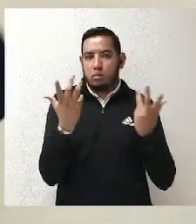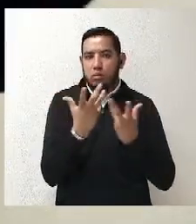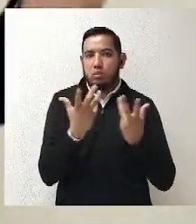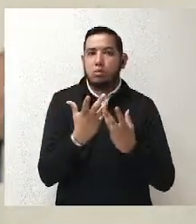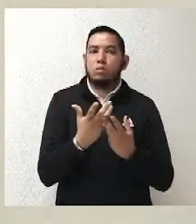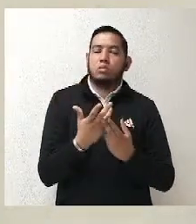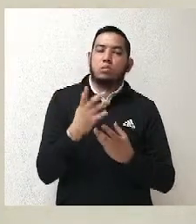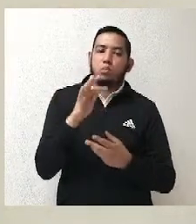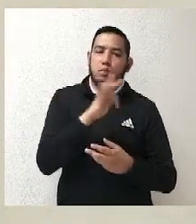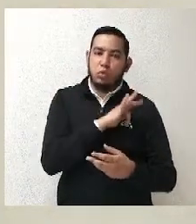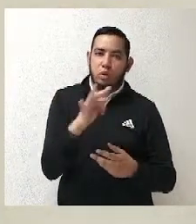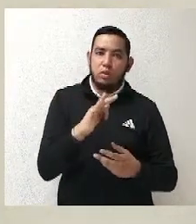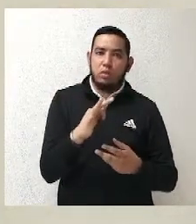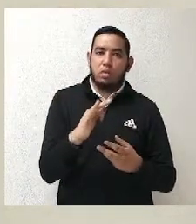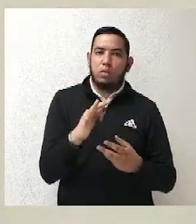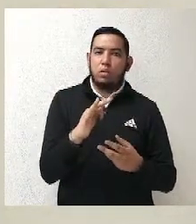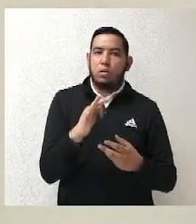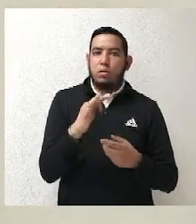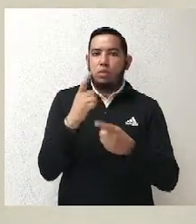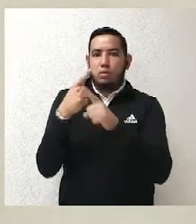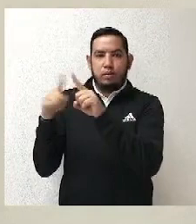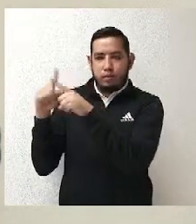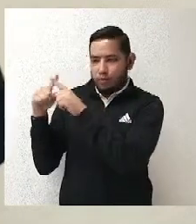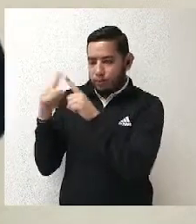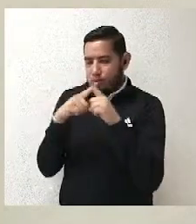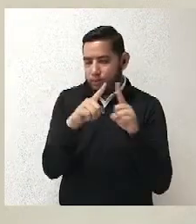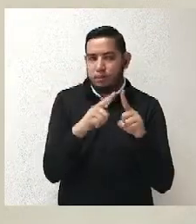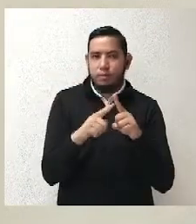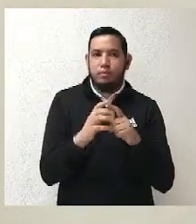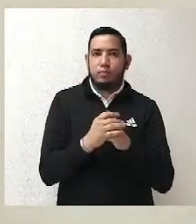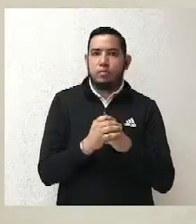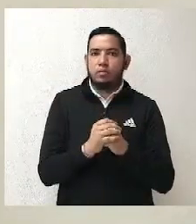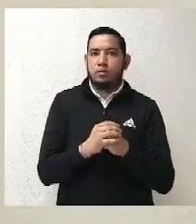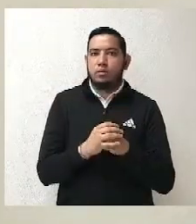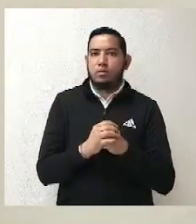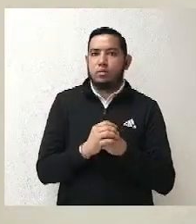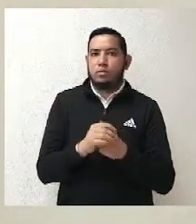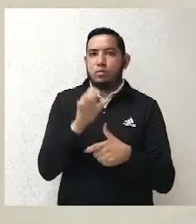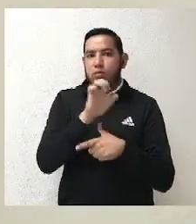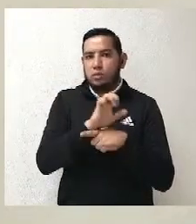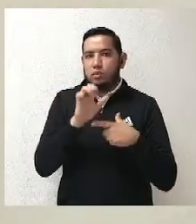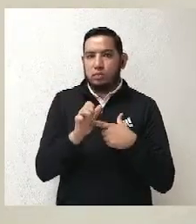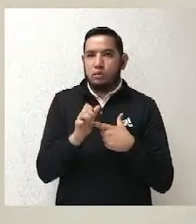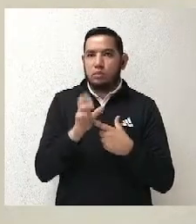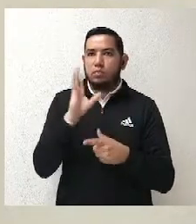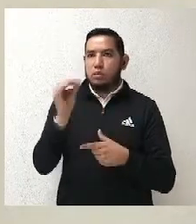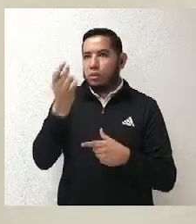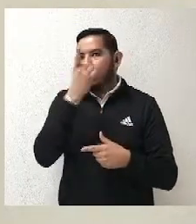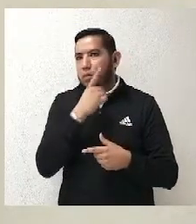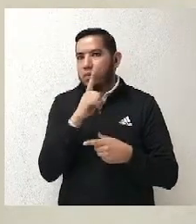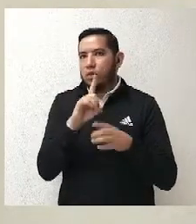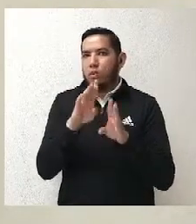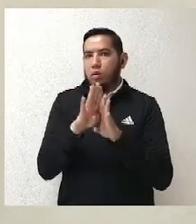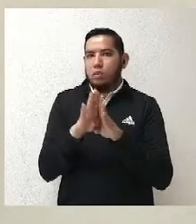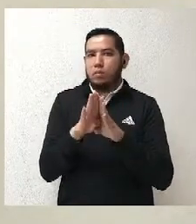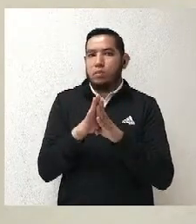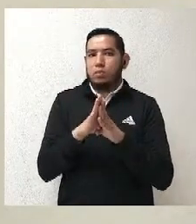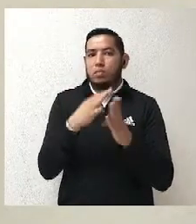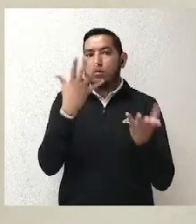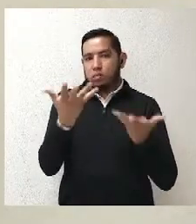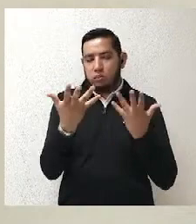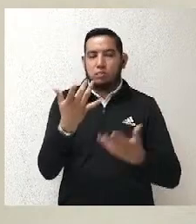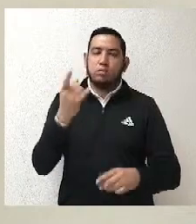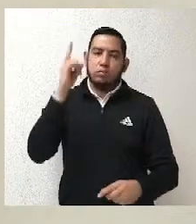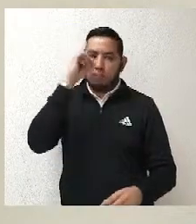se supo, desde el primero se había designado como tal, y pues ese evento fue con fundamento a los